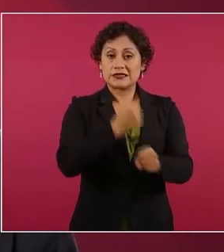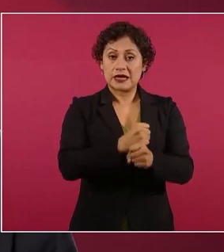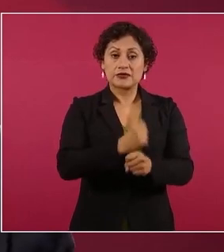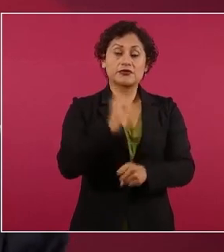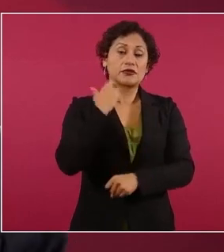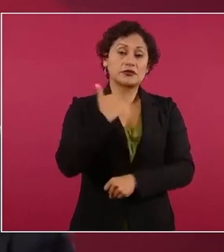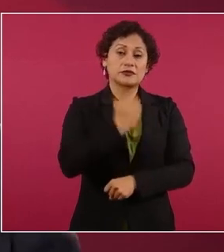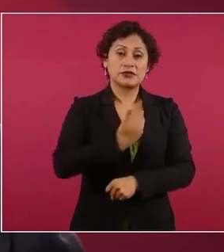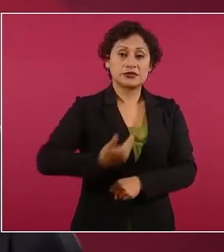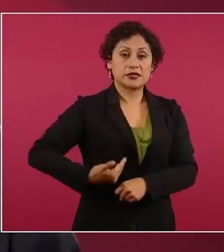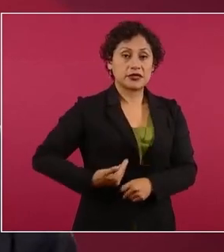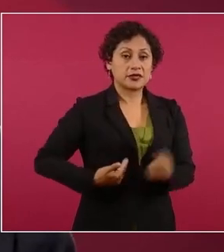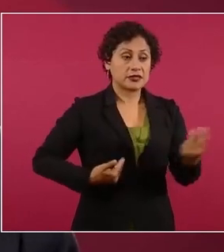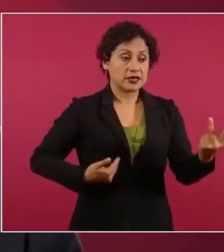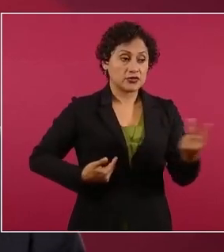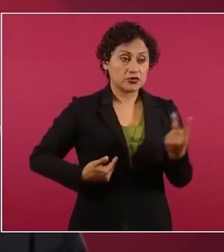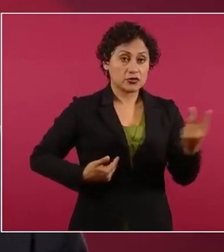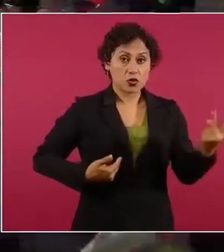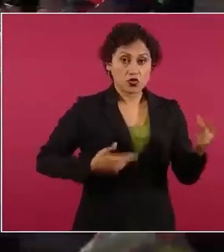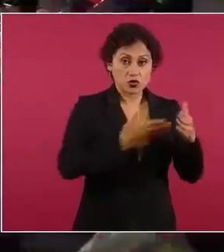los dos sexenios